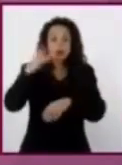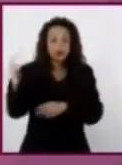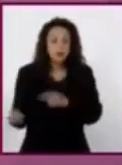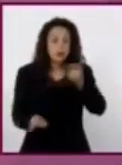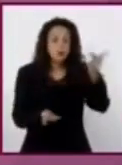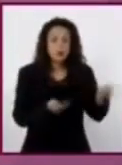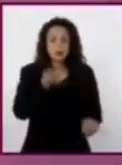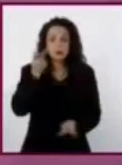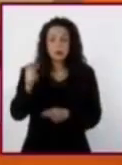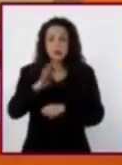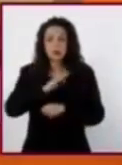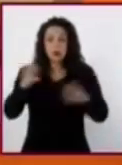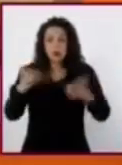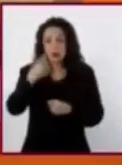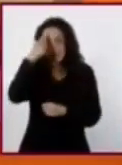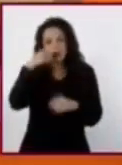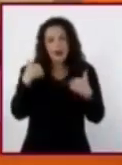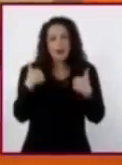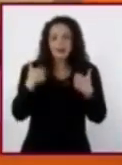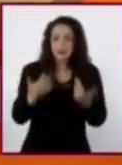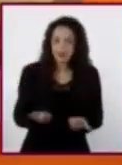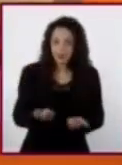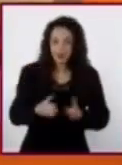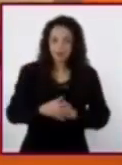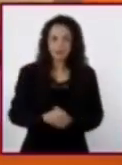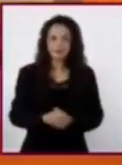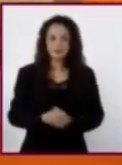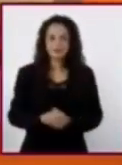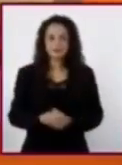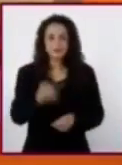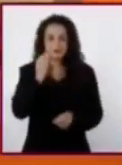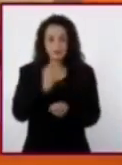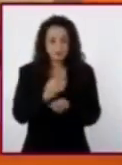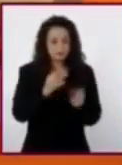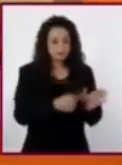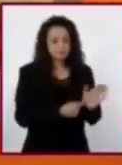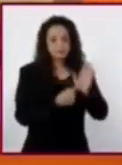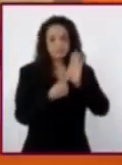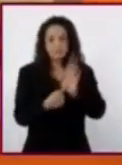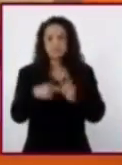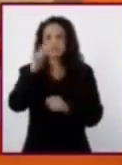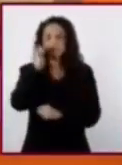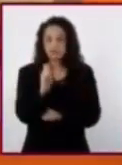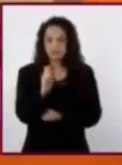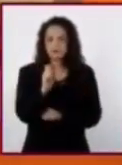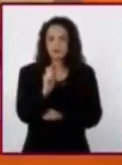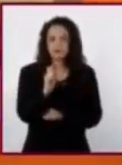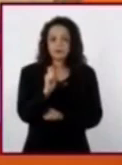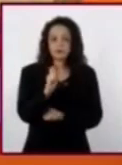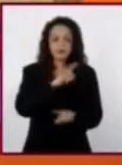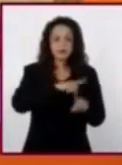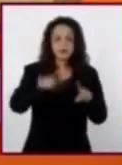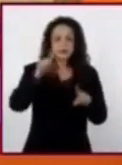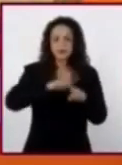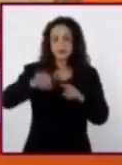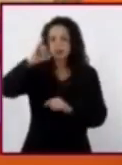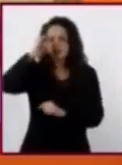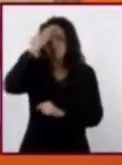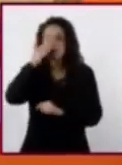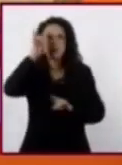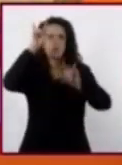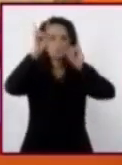para entenderlas? A continuación, les presentaré una galería de diversas imágenes